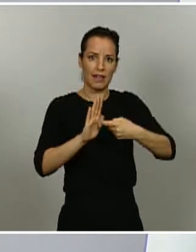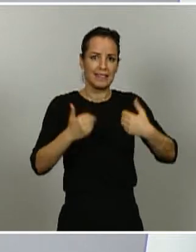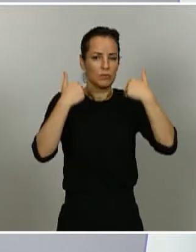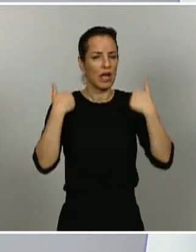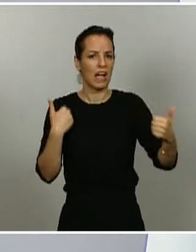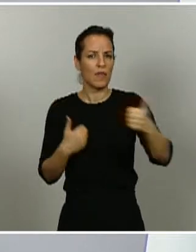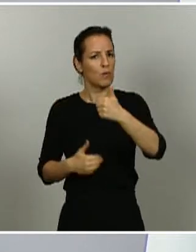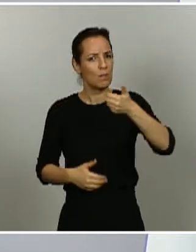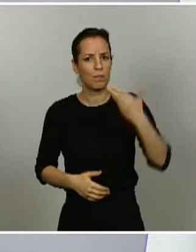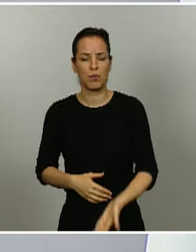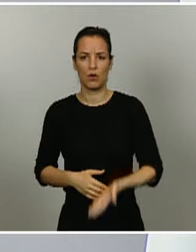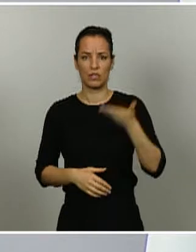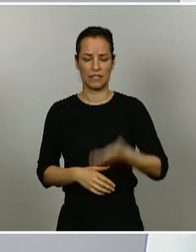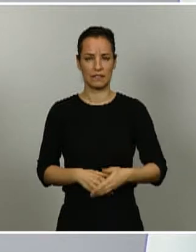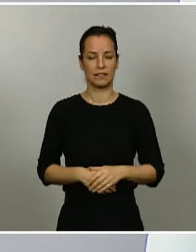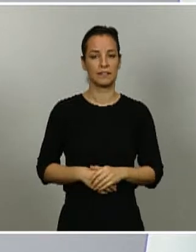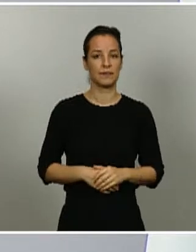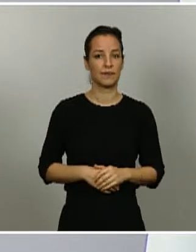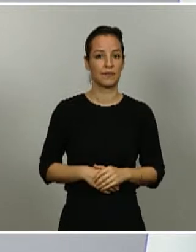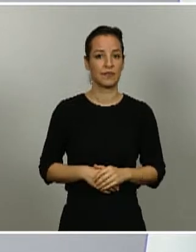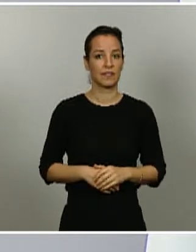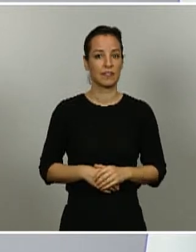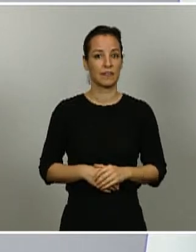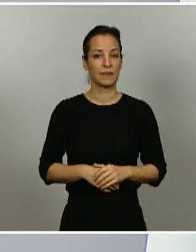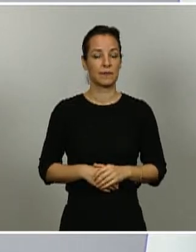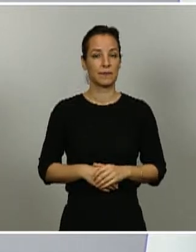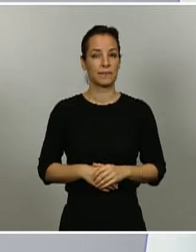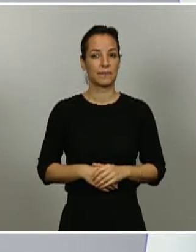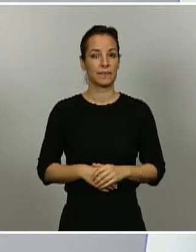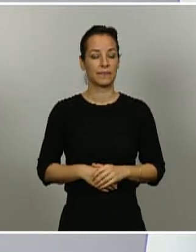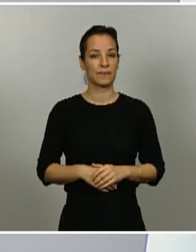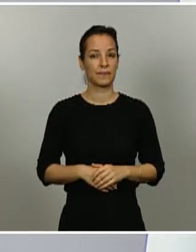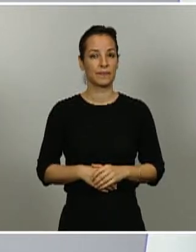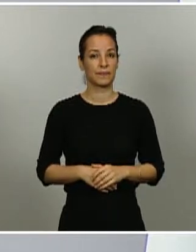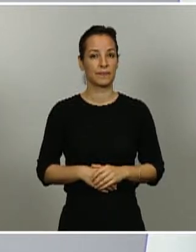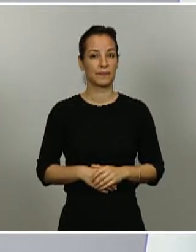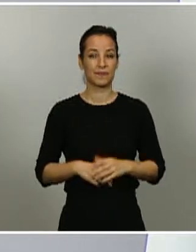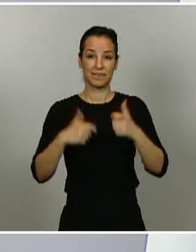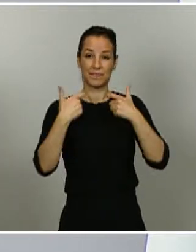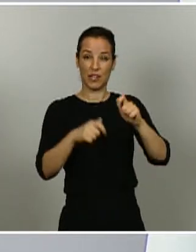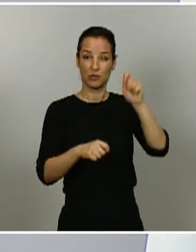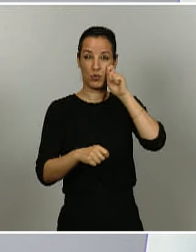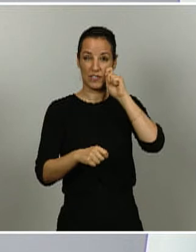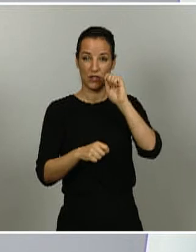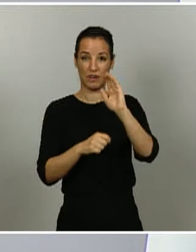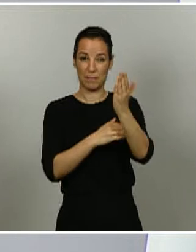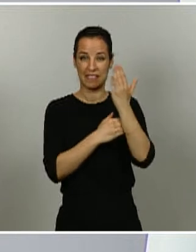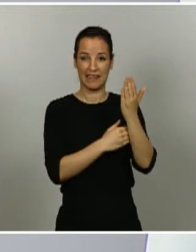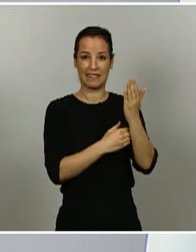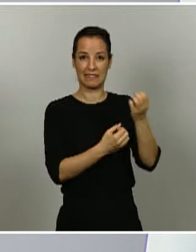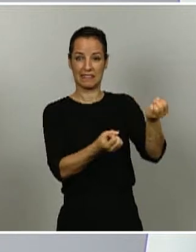consideraciones que han hecho distintos representantes del sector turístico respecto a la medida que adoptamos ayer